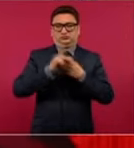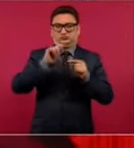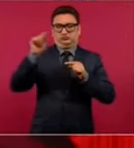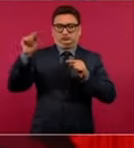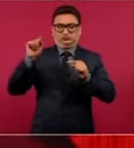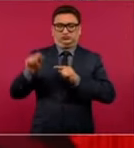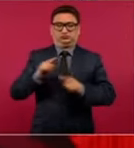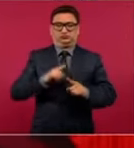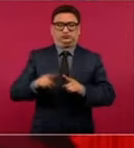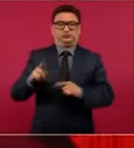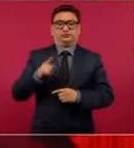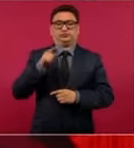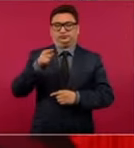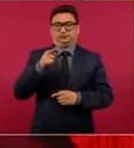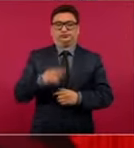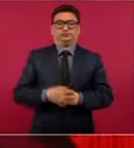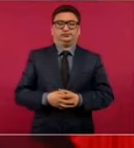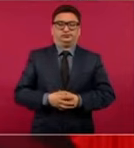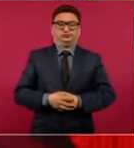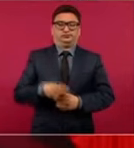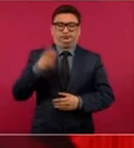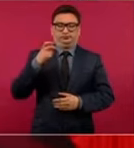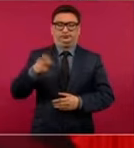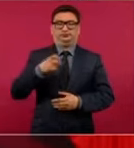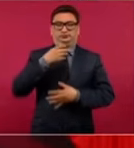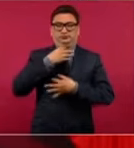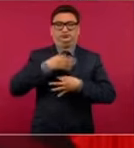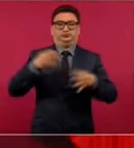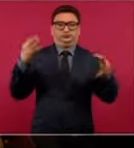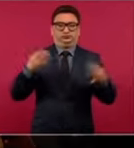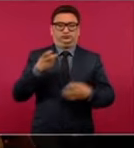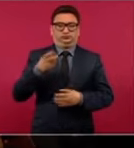Entonces, ahí se vio a conocer todo.